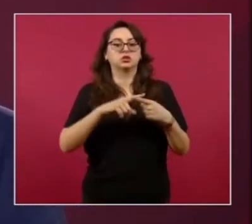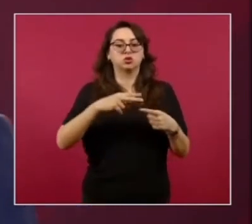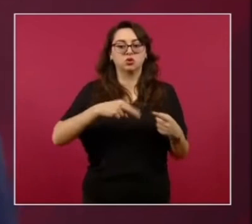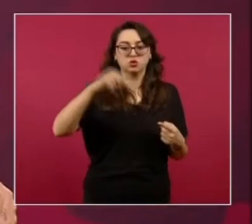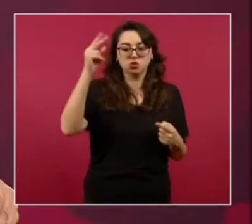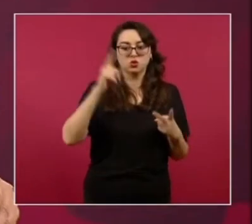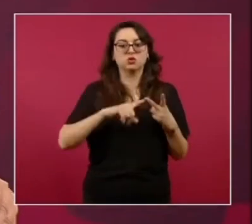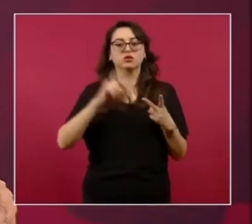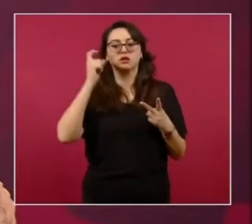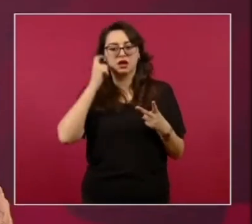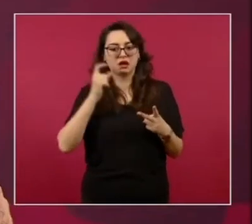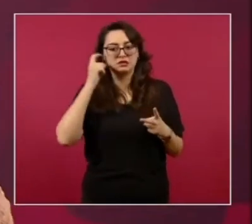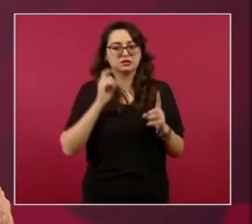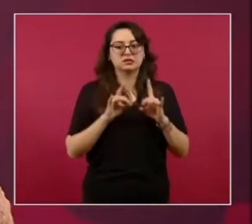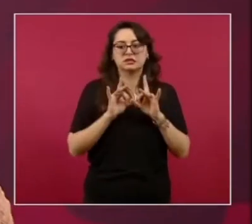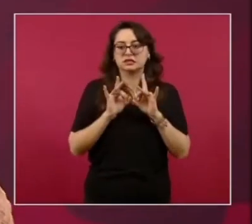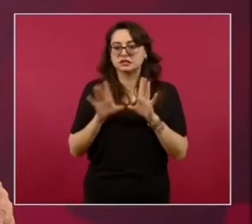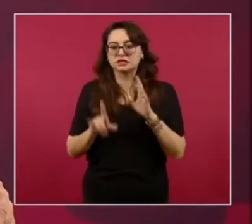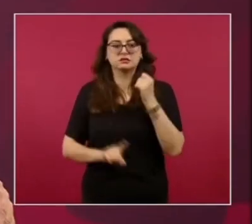Insistimos